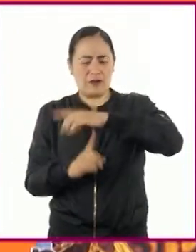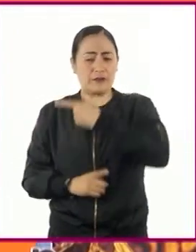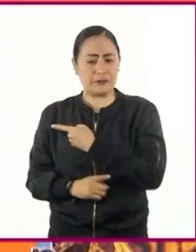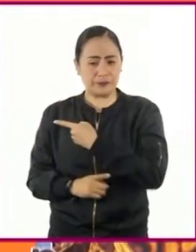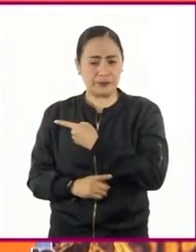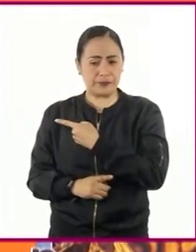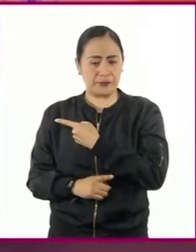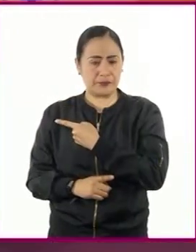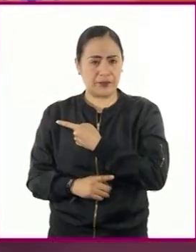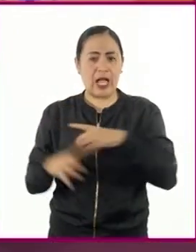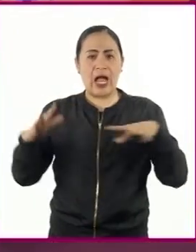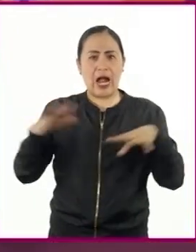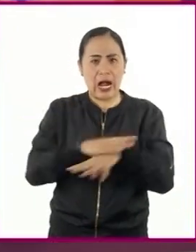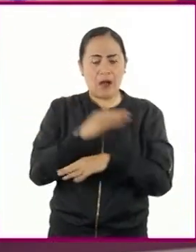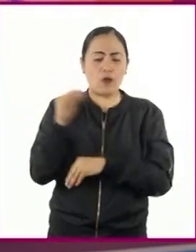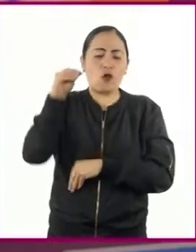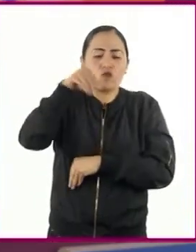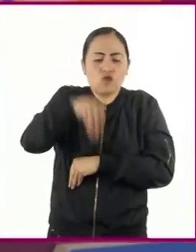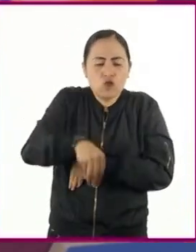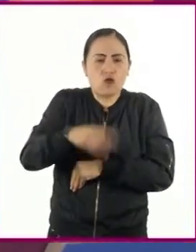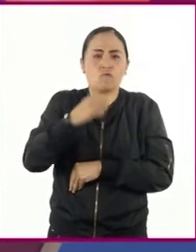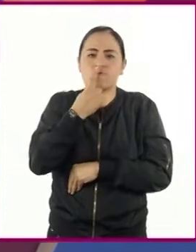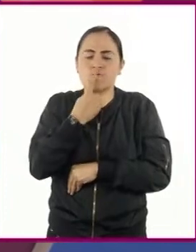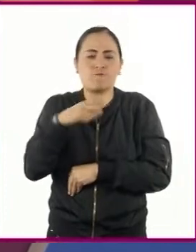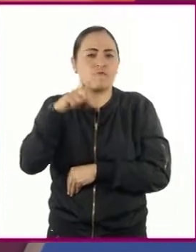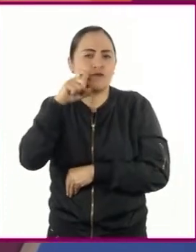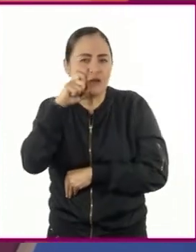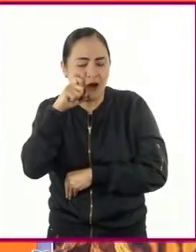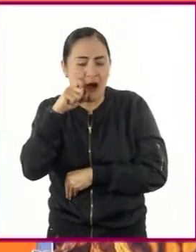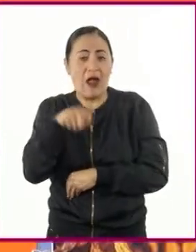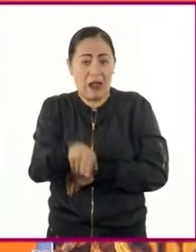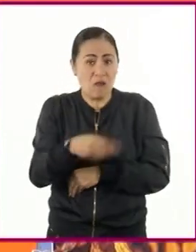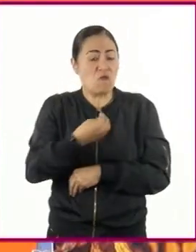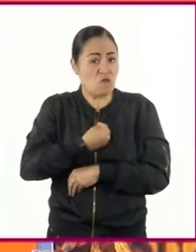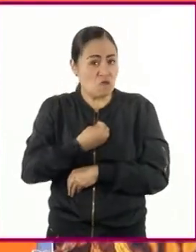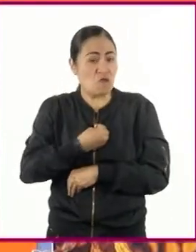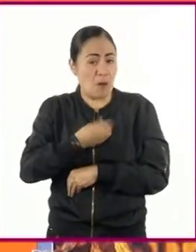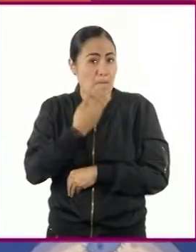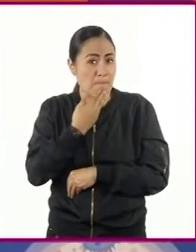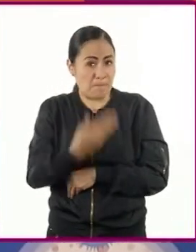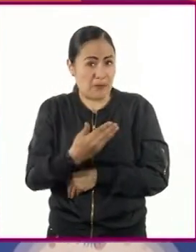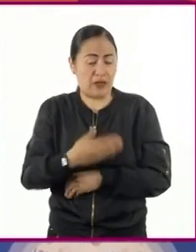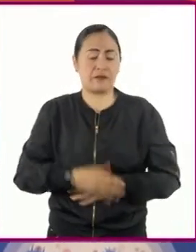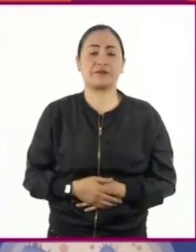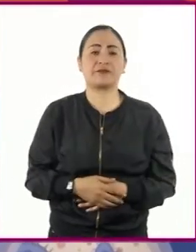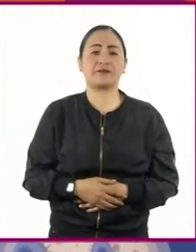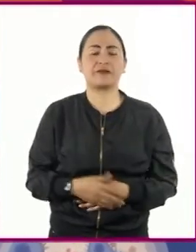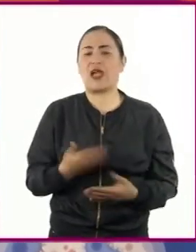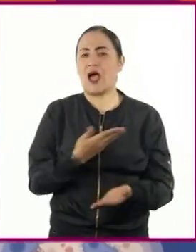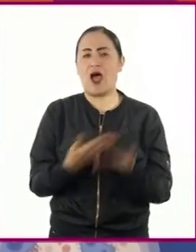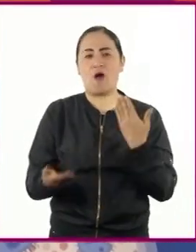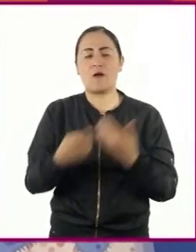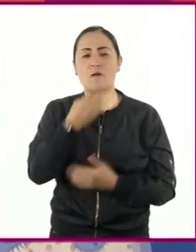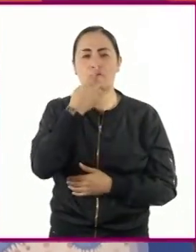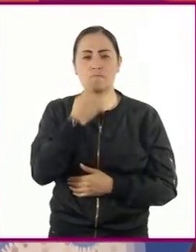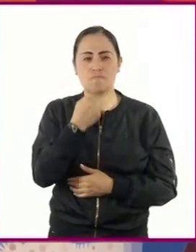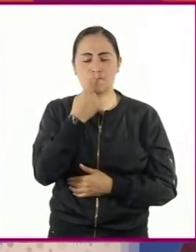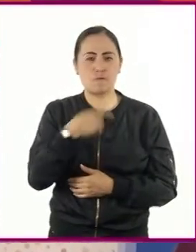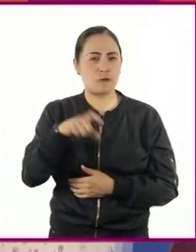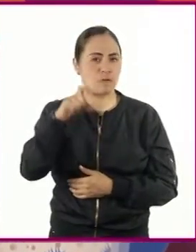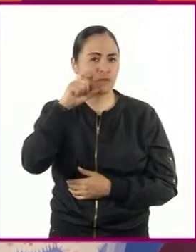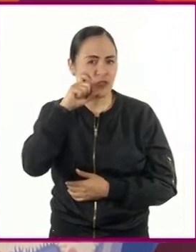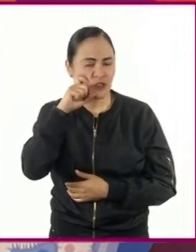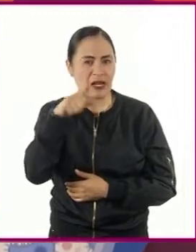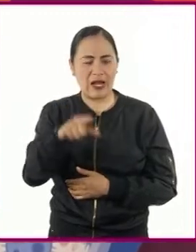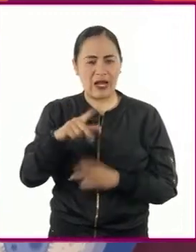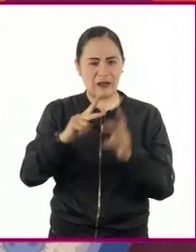ahora, las características nuevas de la planta transgénica del jitomate producen en